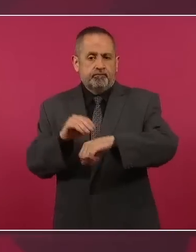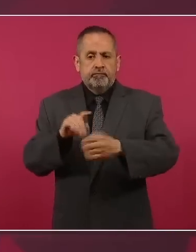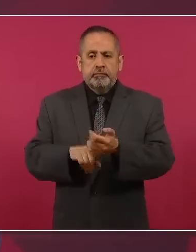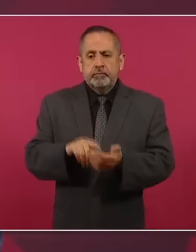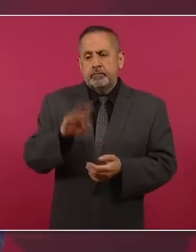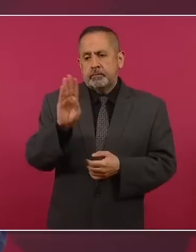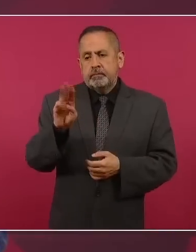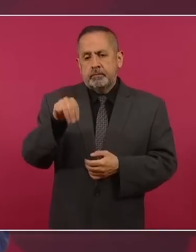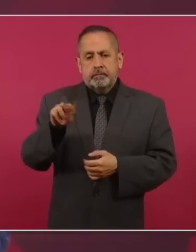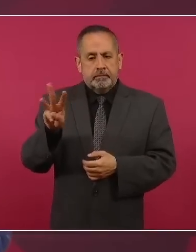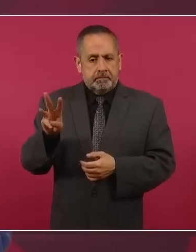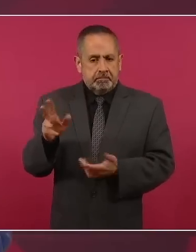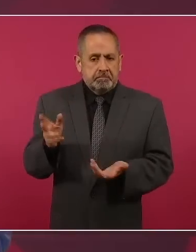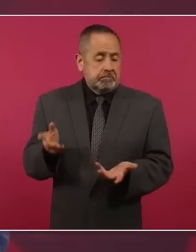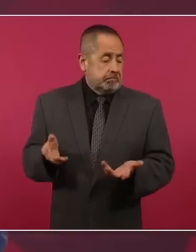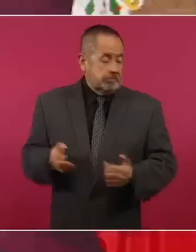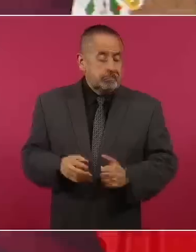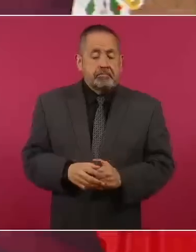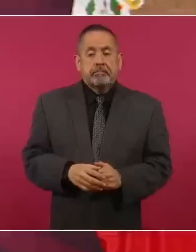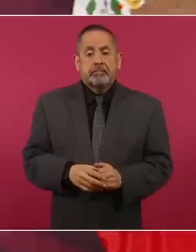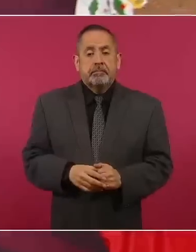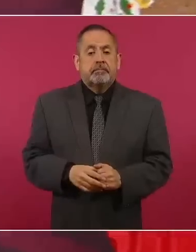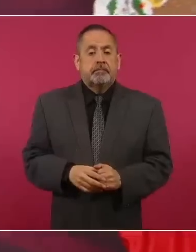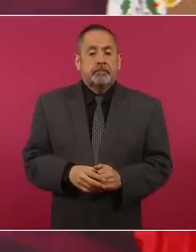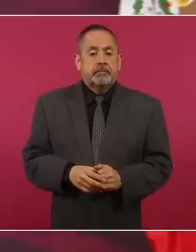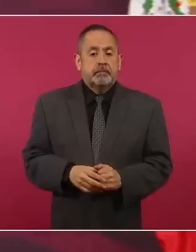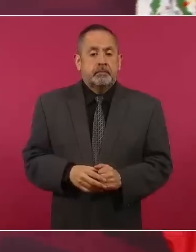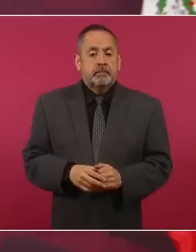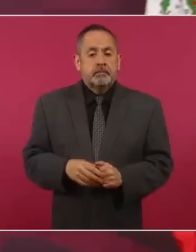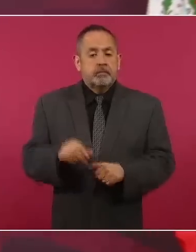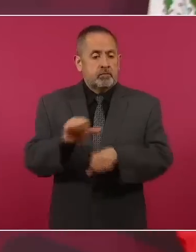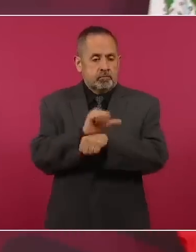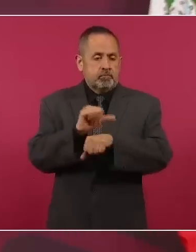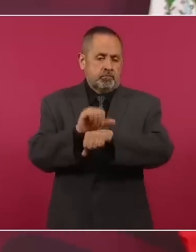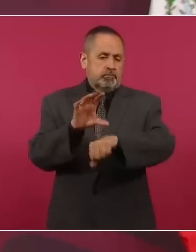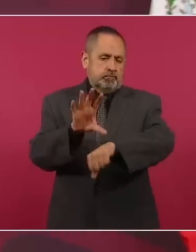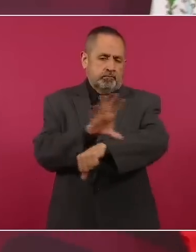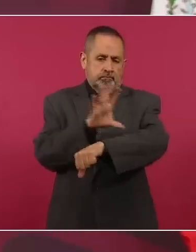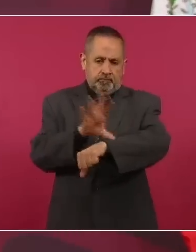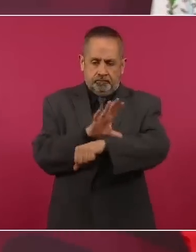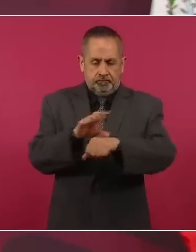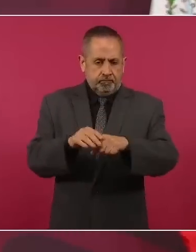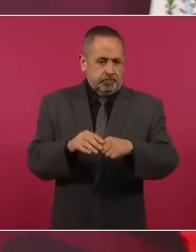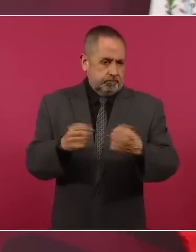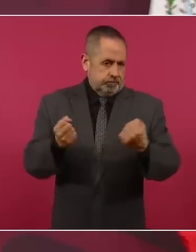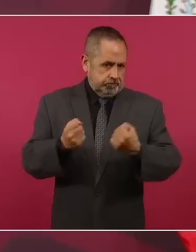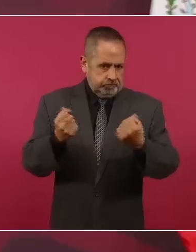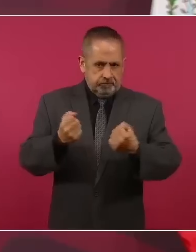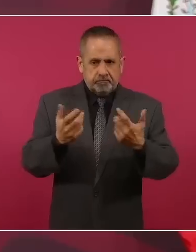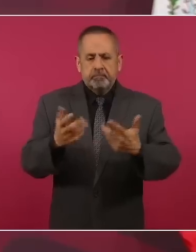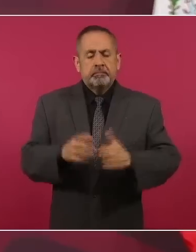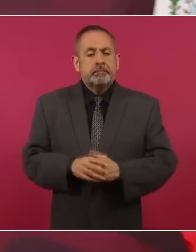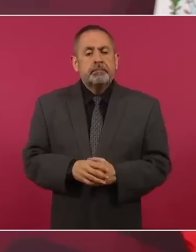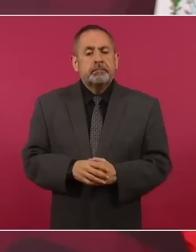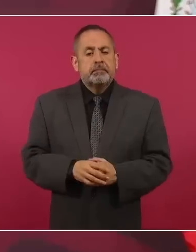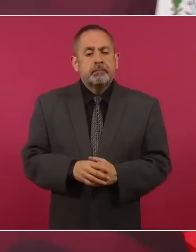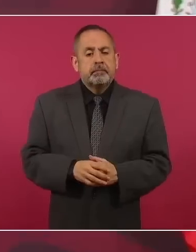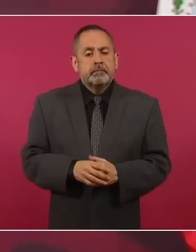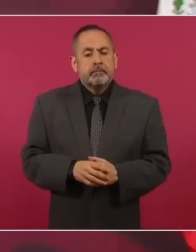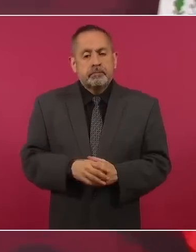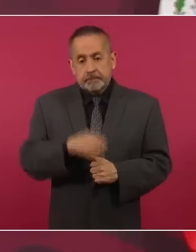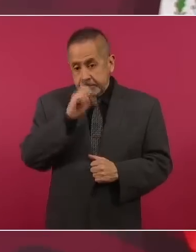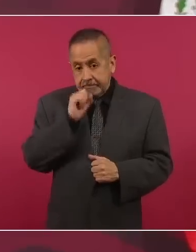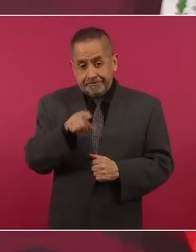de carros eléctricos. Hay también de esta